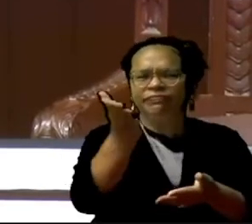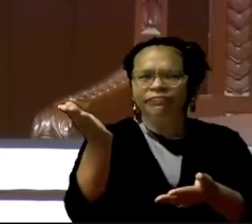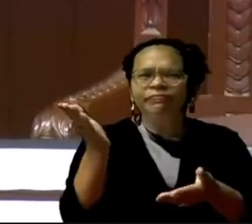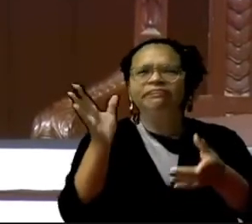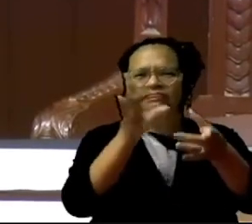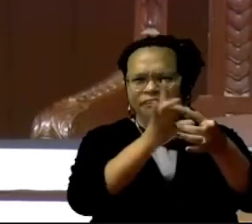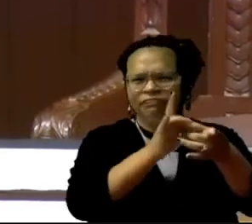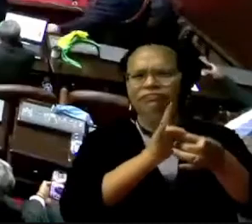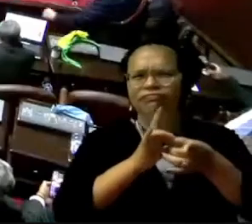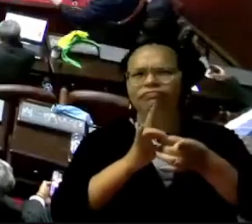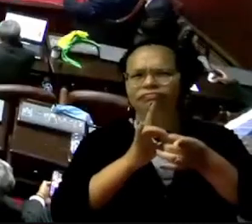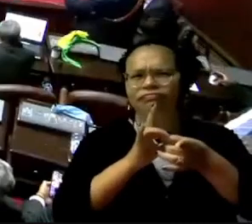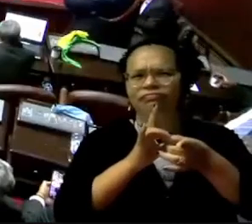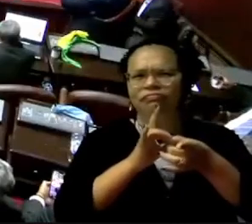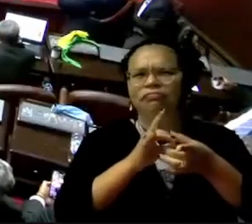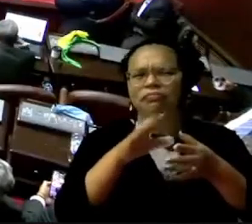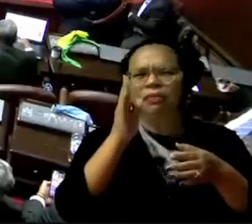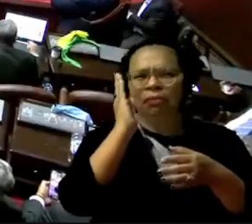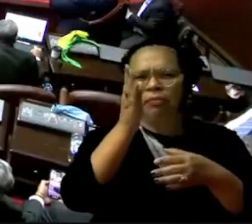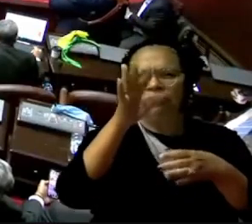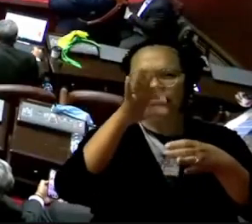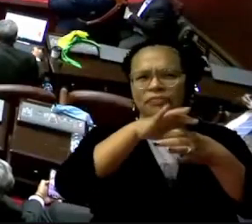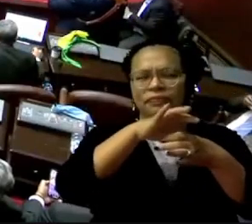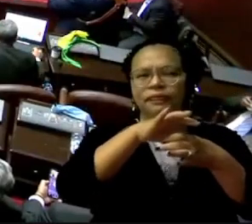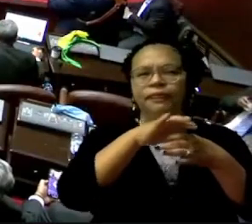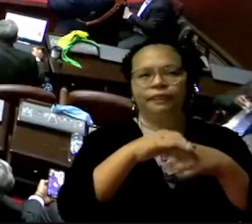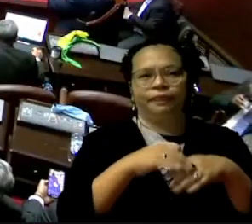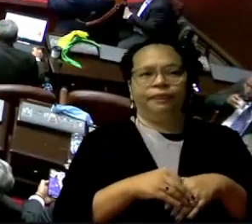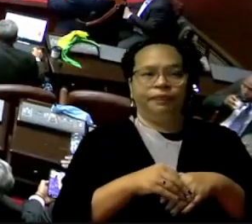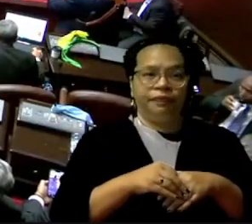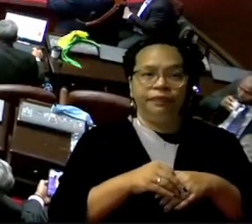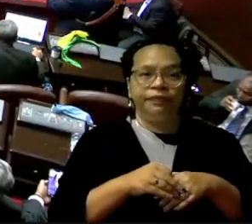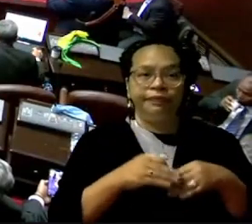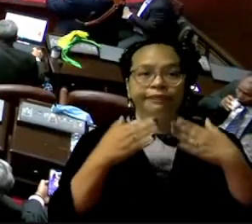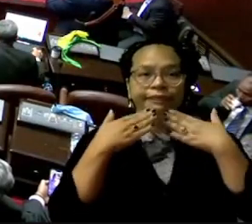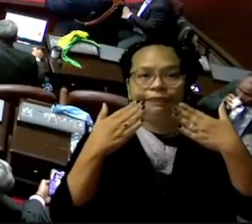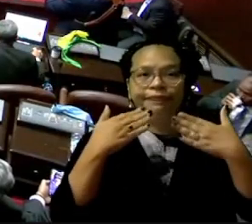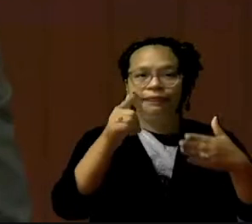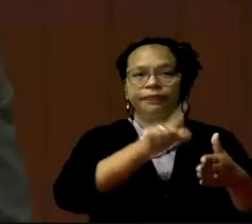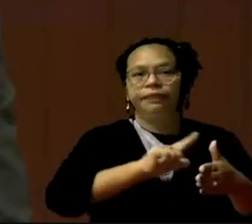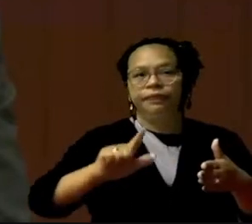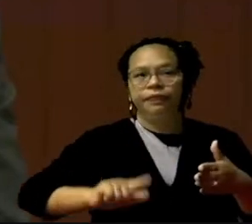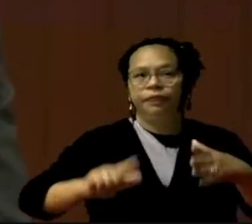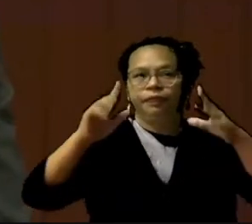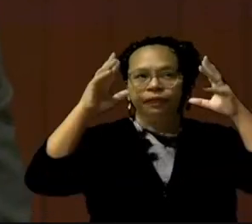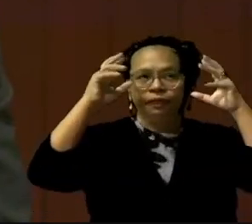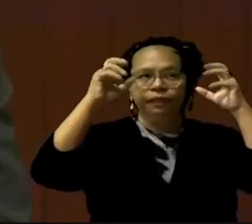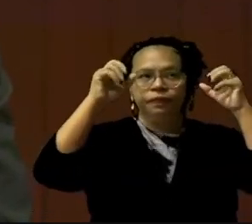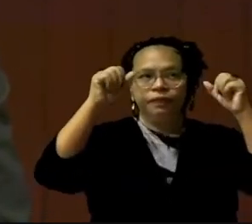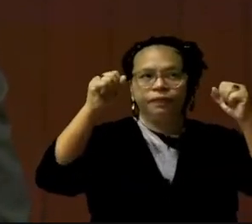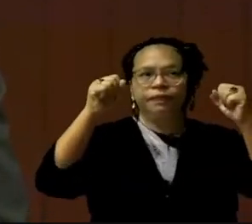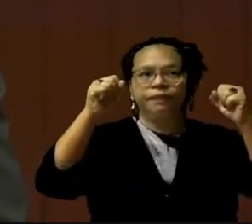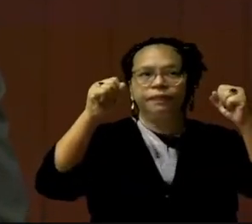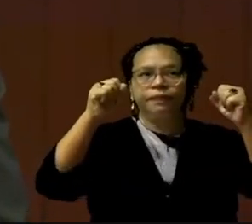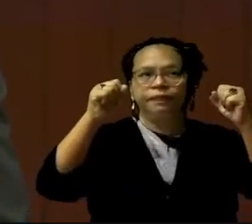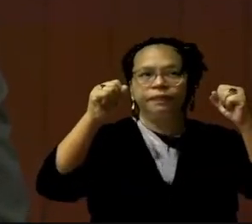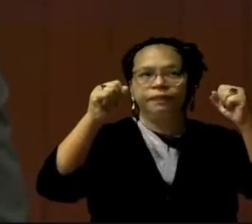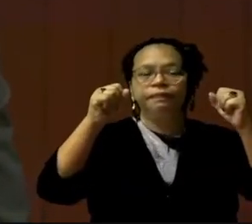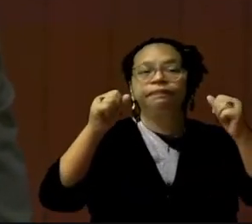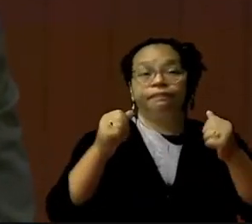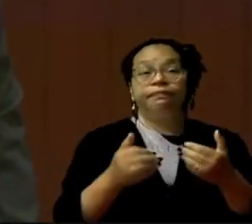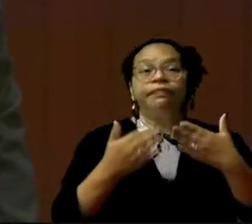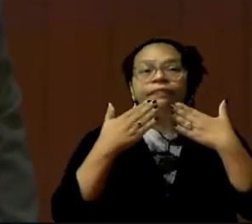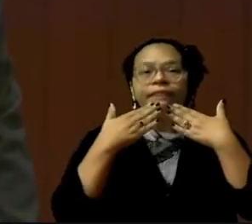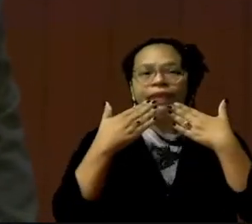Adelante, Soraya Suárez. Muchas gracias, señor presidente. Ante todo, darle las gracias a la